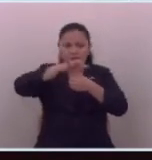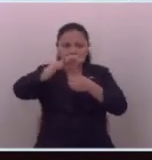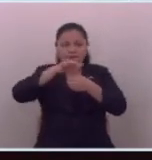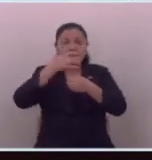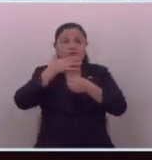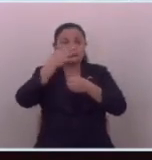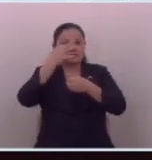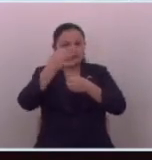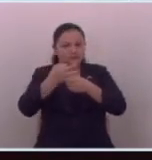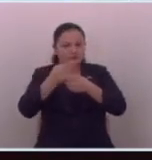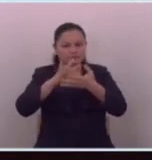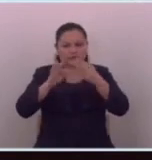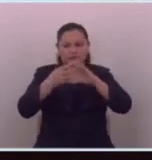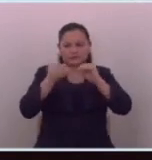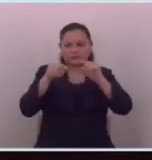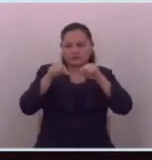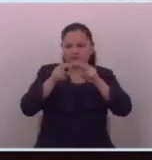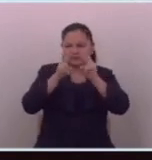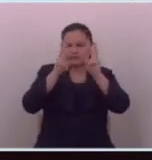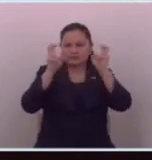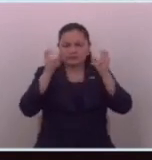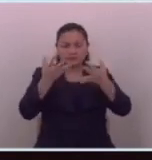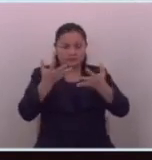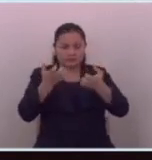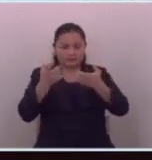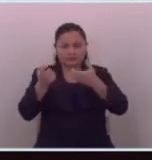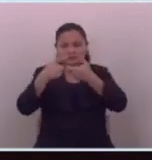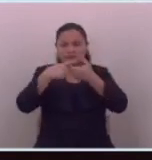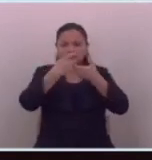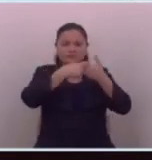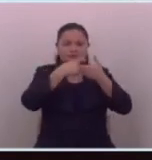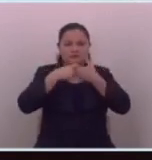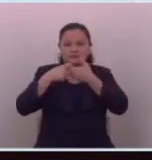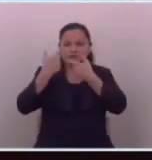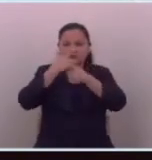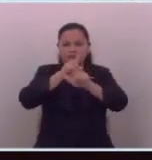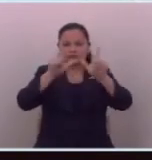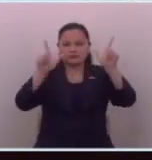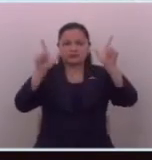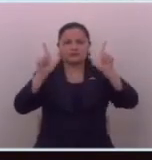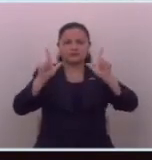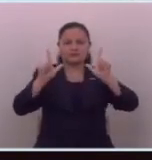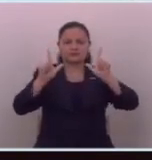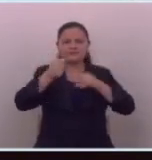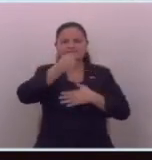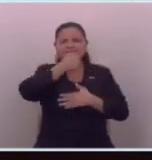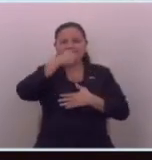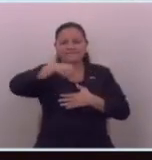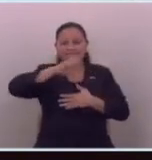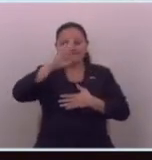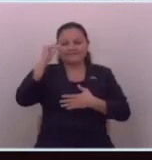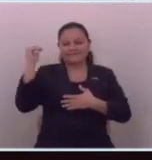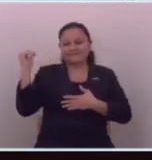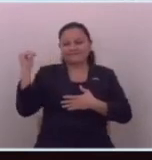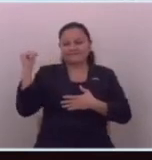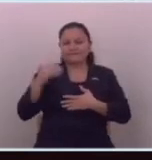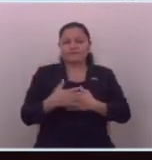si es de verdad que están hablando y quieren sumarse por la libertad de la prensa en este país